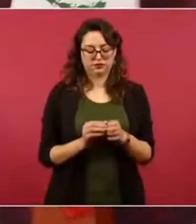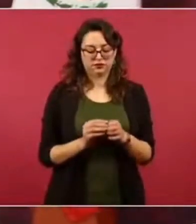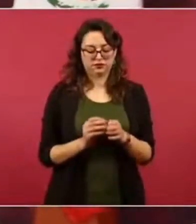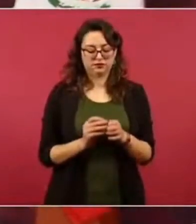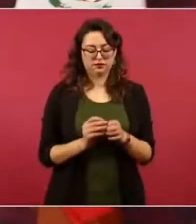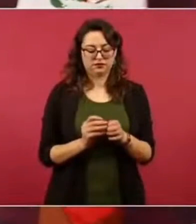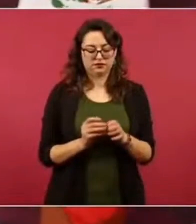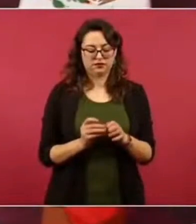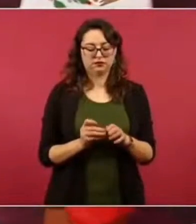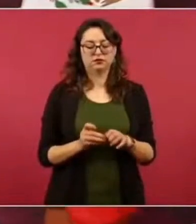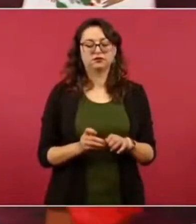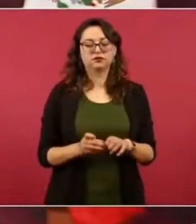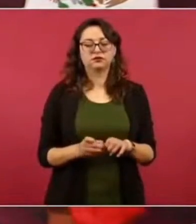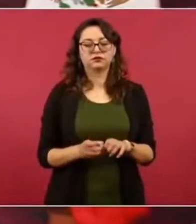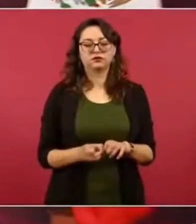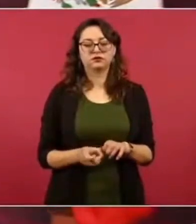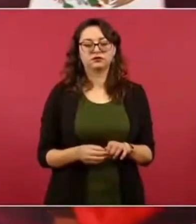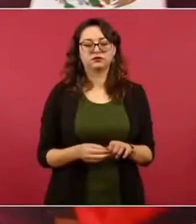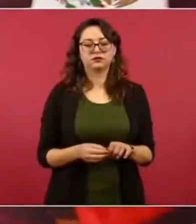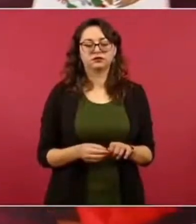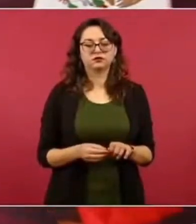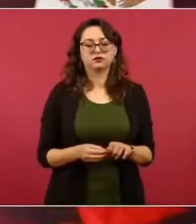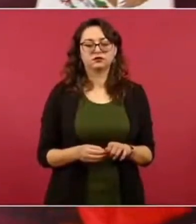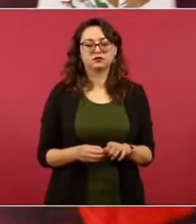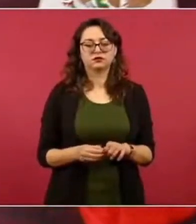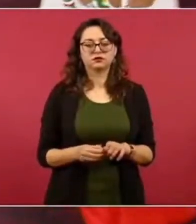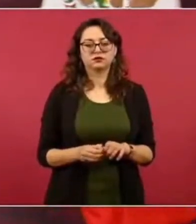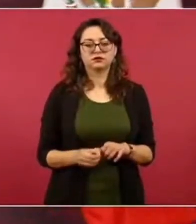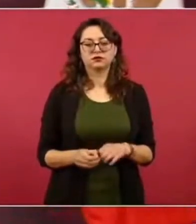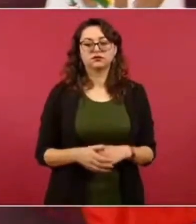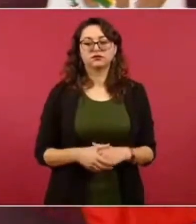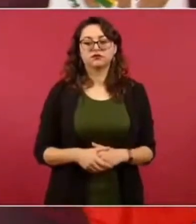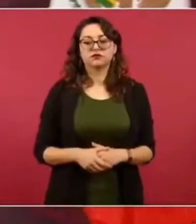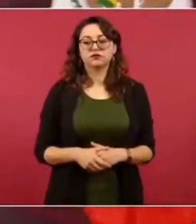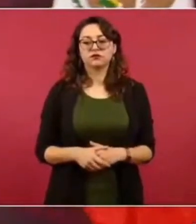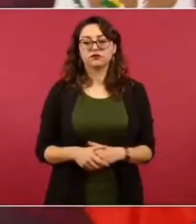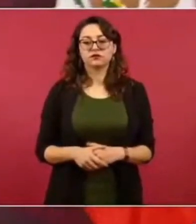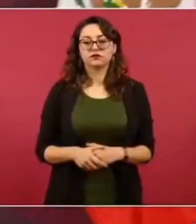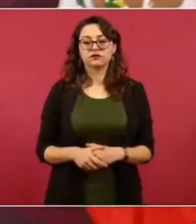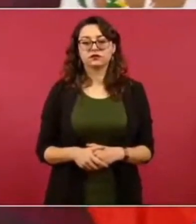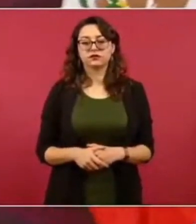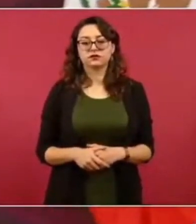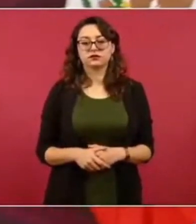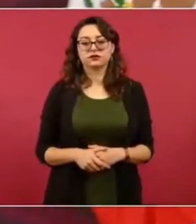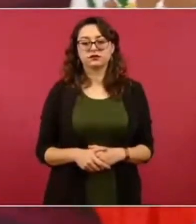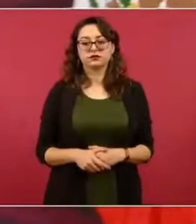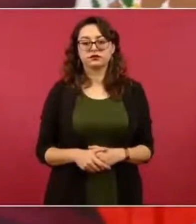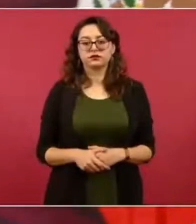En este caso, es la